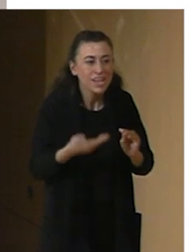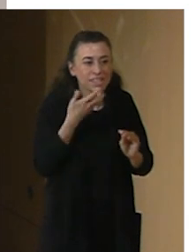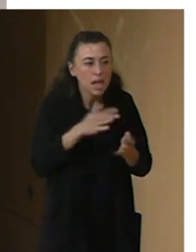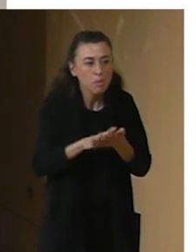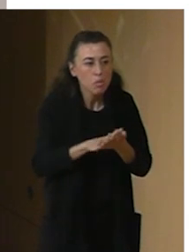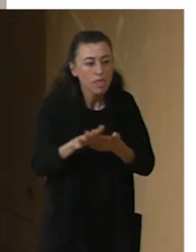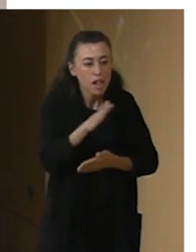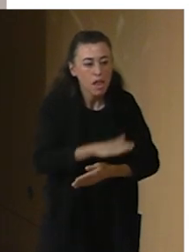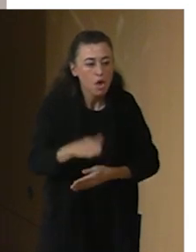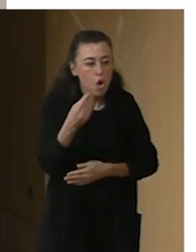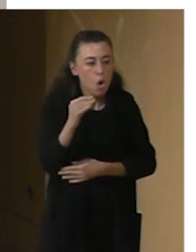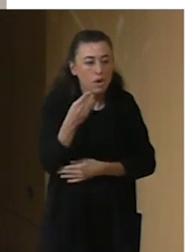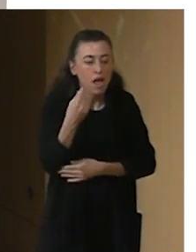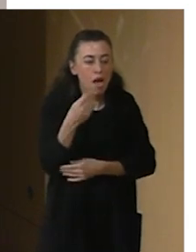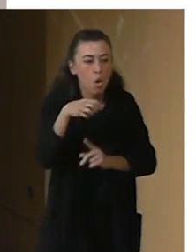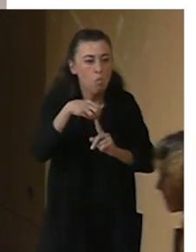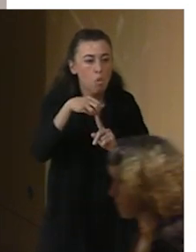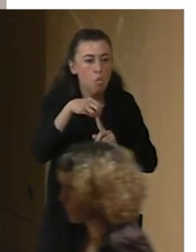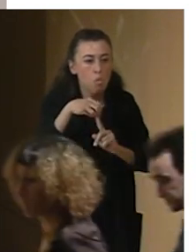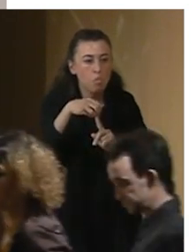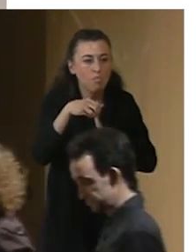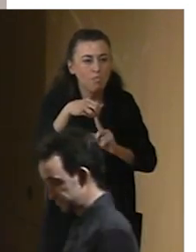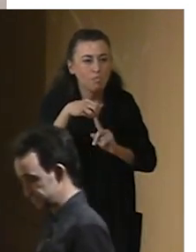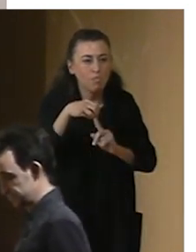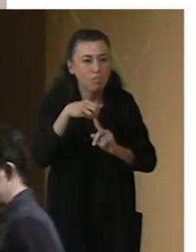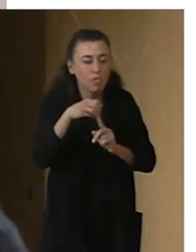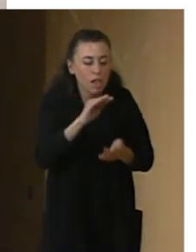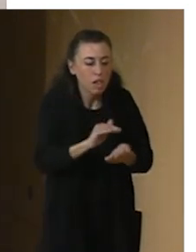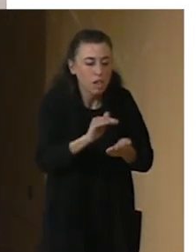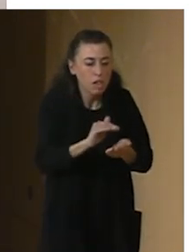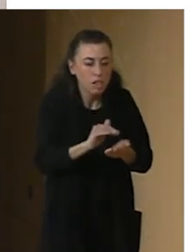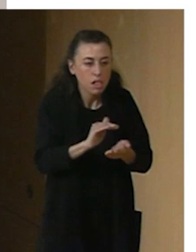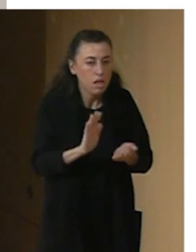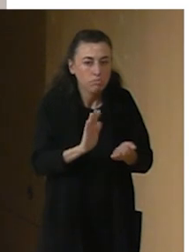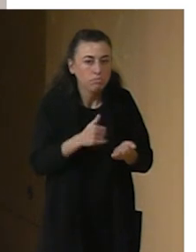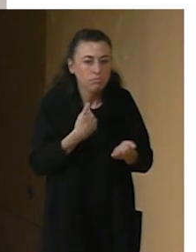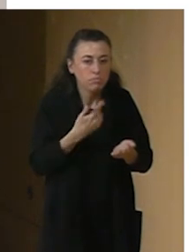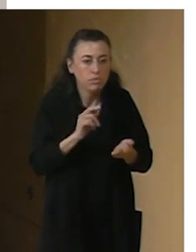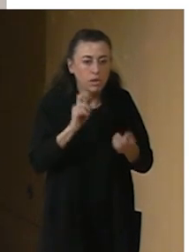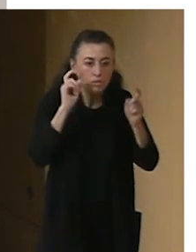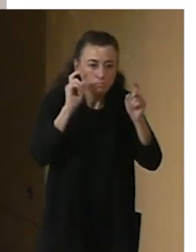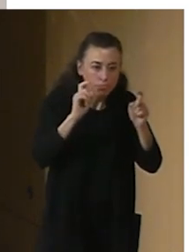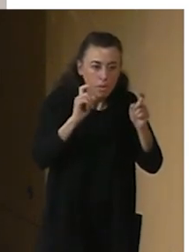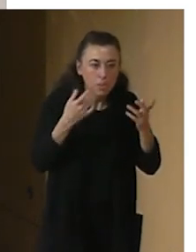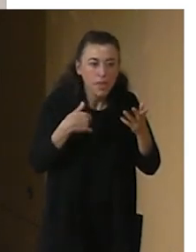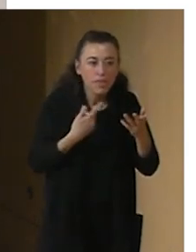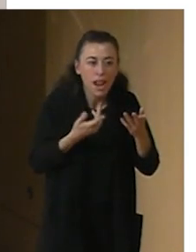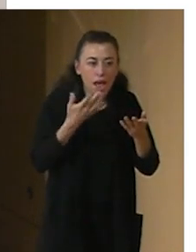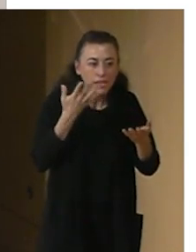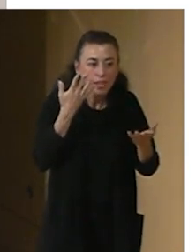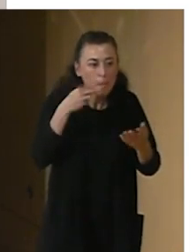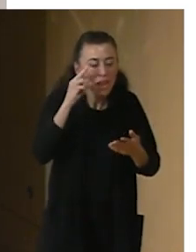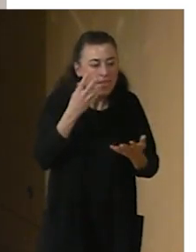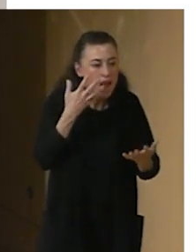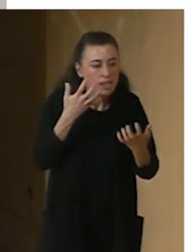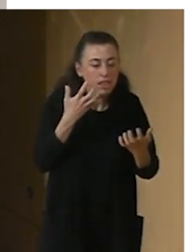los primeros años donde primero se debería garantizar esta formación y esta experiencia artística. Muy